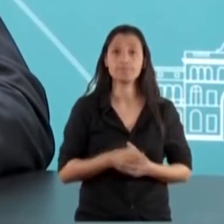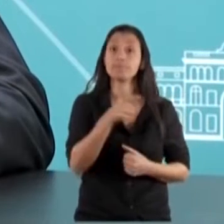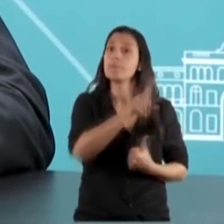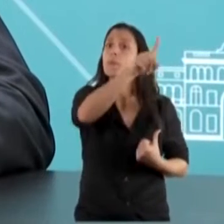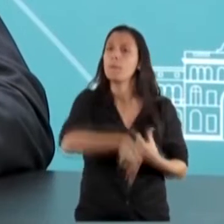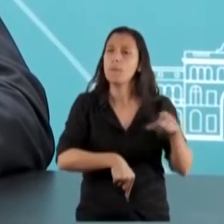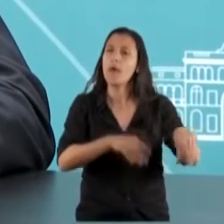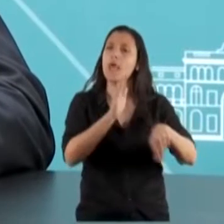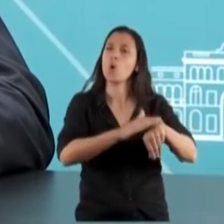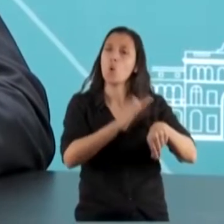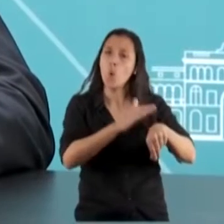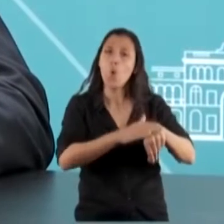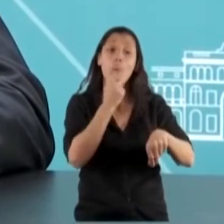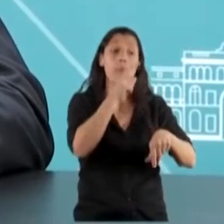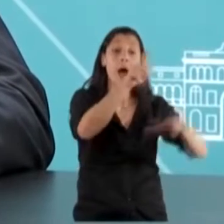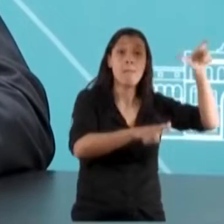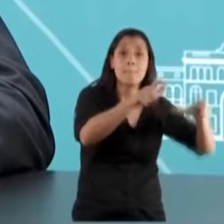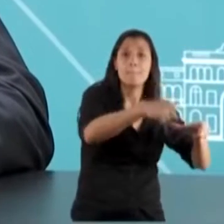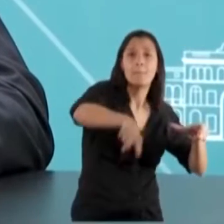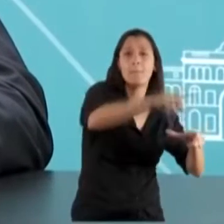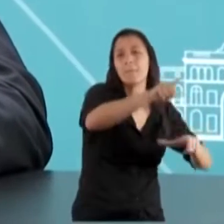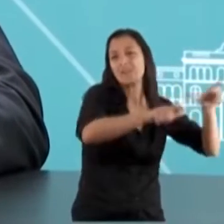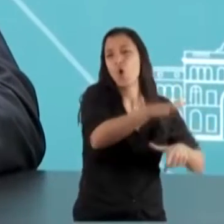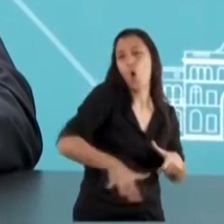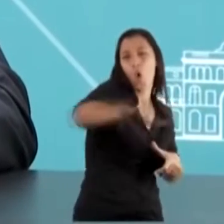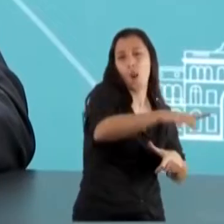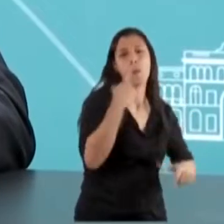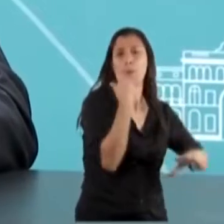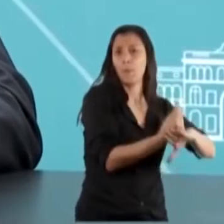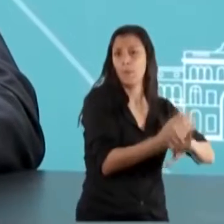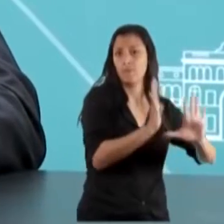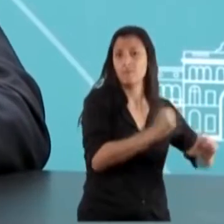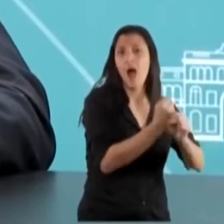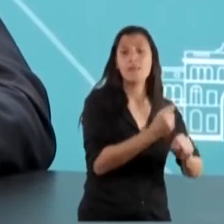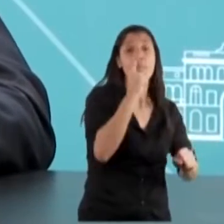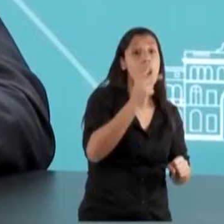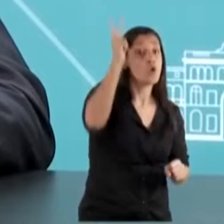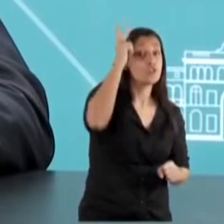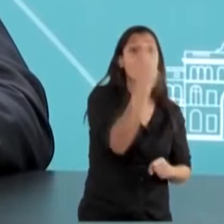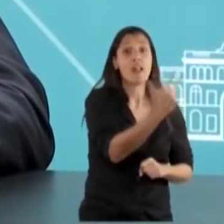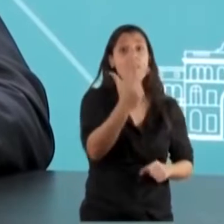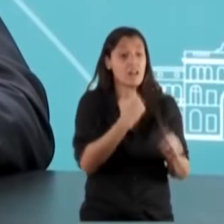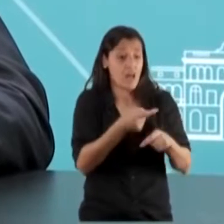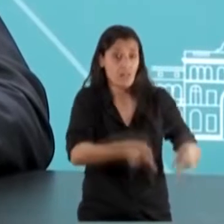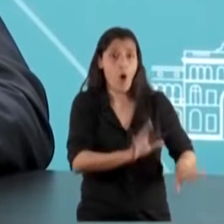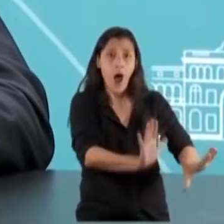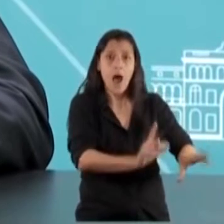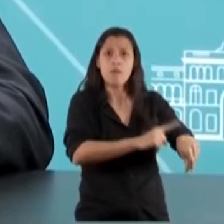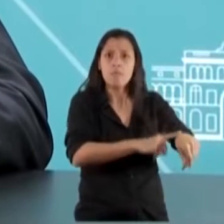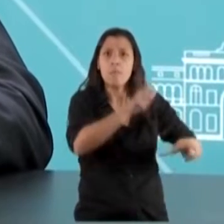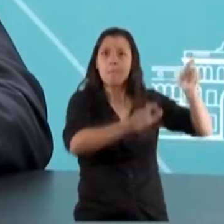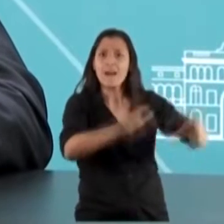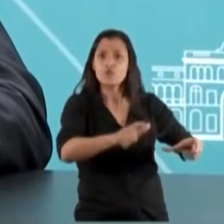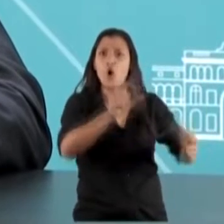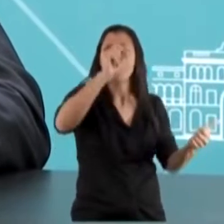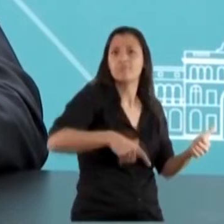producto de una población implantada, implantada en 1833 cuando había población argentina que fue